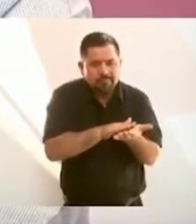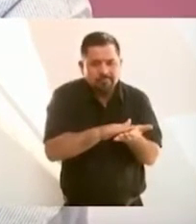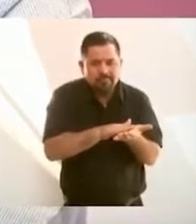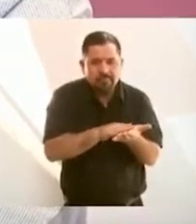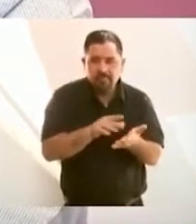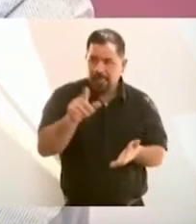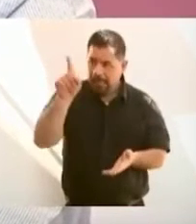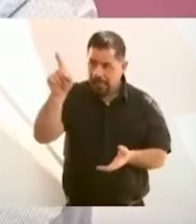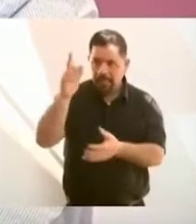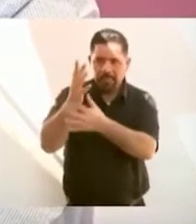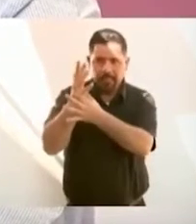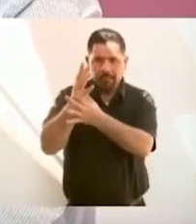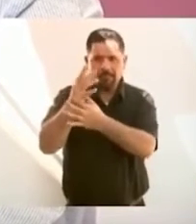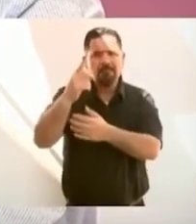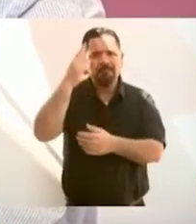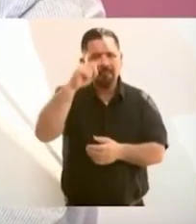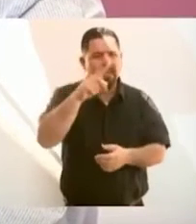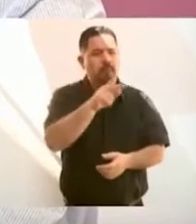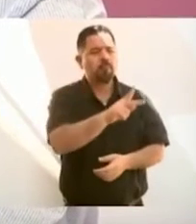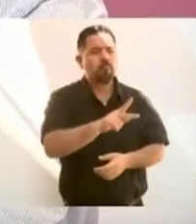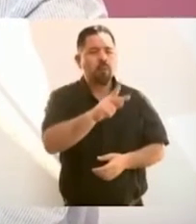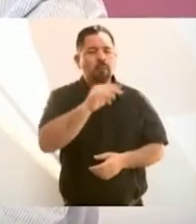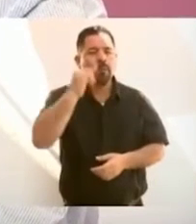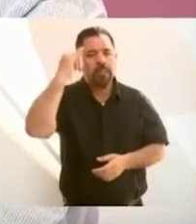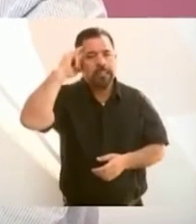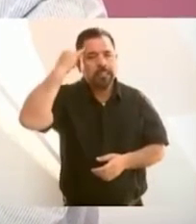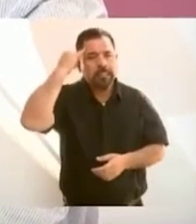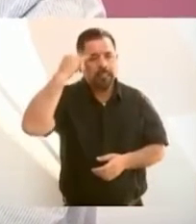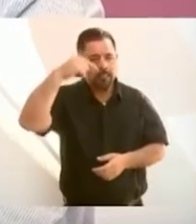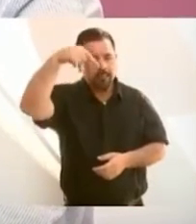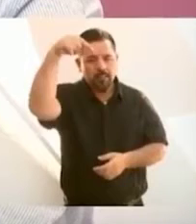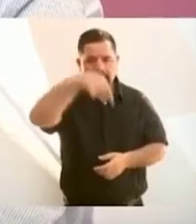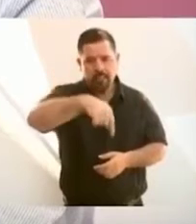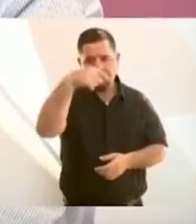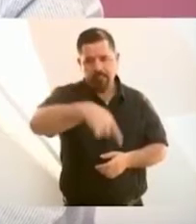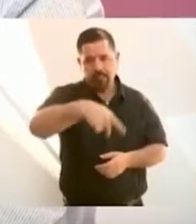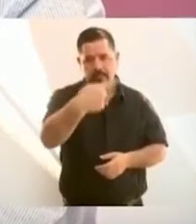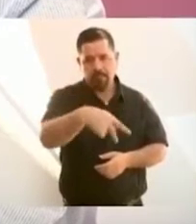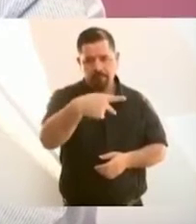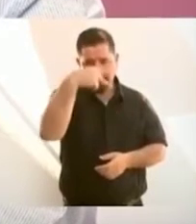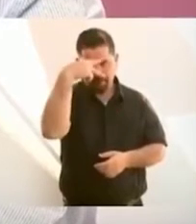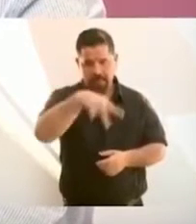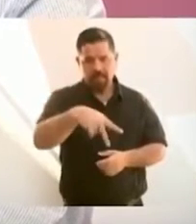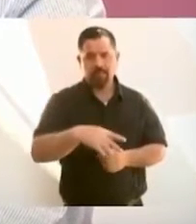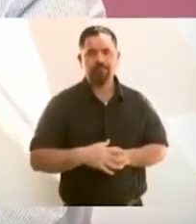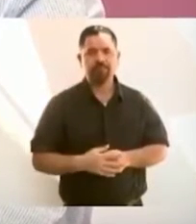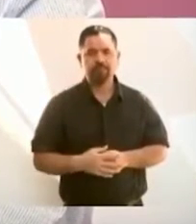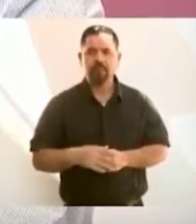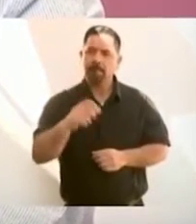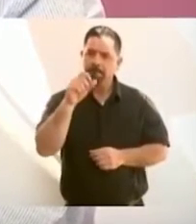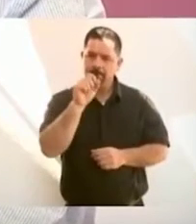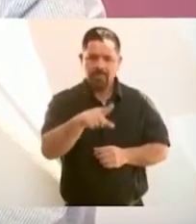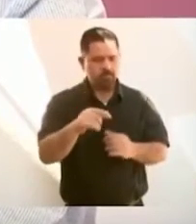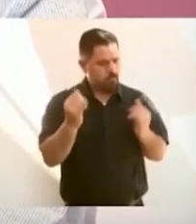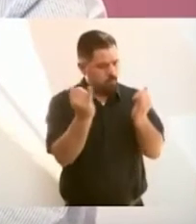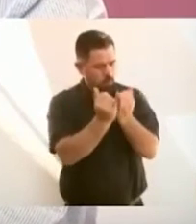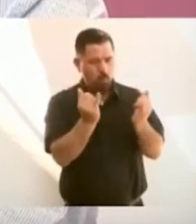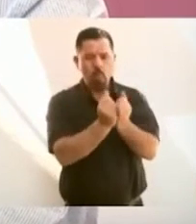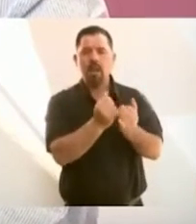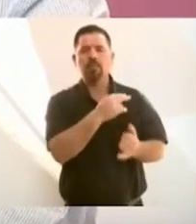los pueblos originarios de México. Lo mismo vamos a hacer nosotros